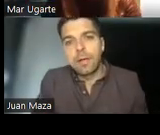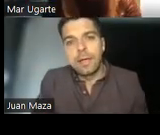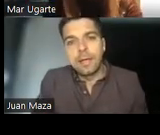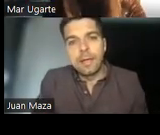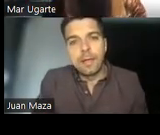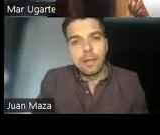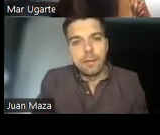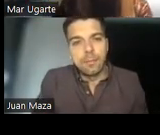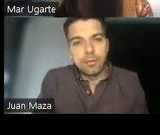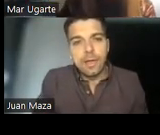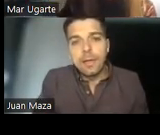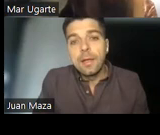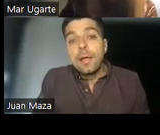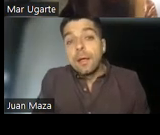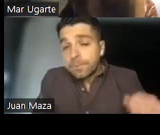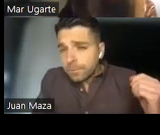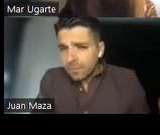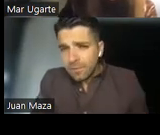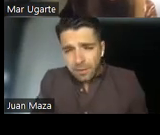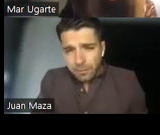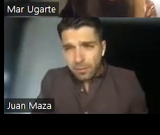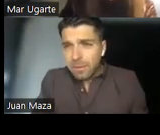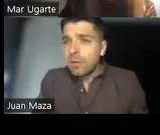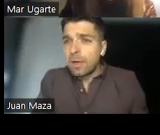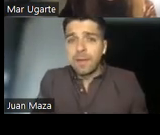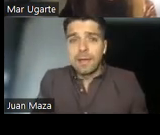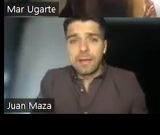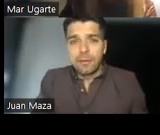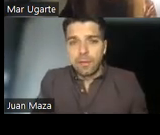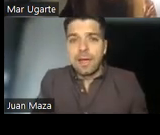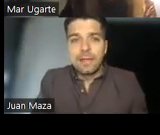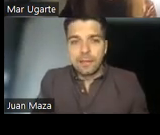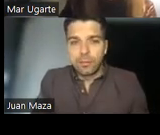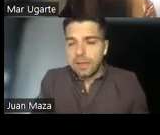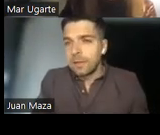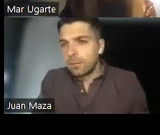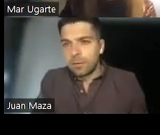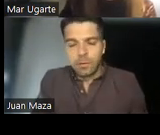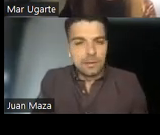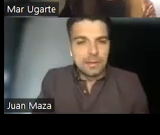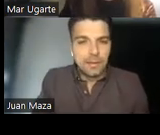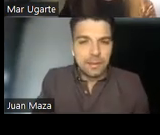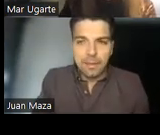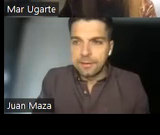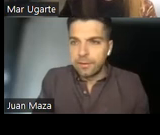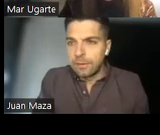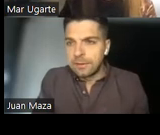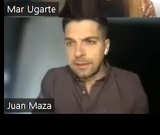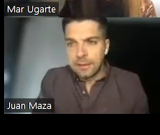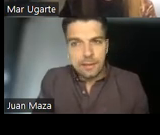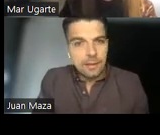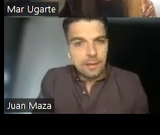Problemas con la higiene personal, problemas con la vida social y sexual, como comentaba también